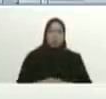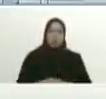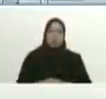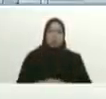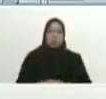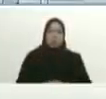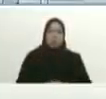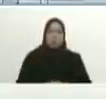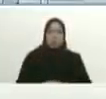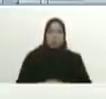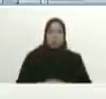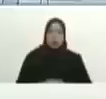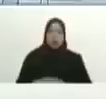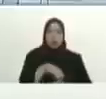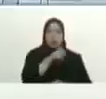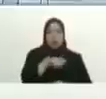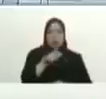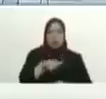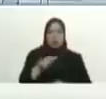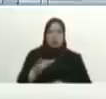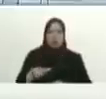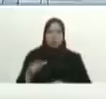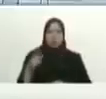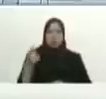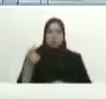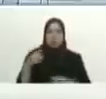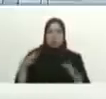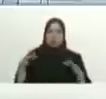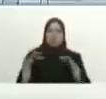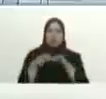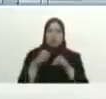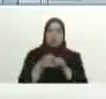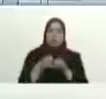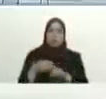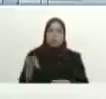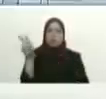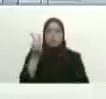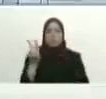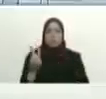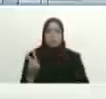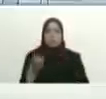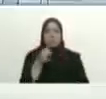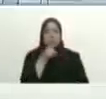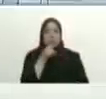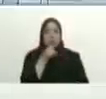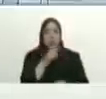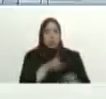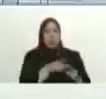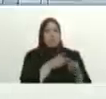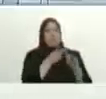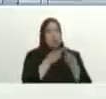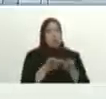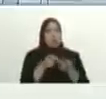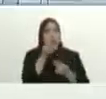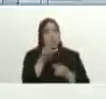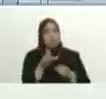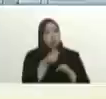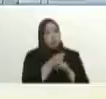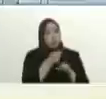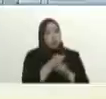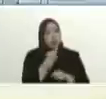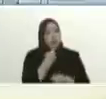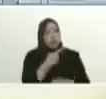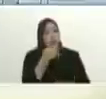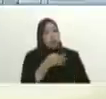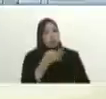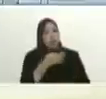para que nosotros podamos seguir sembrando una Venezuela de valores de gente honesta trabajadora de